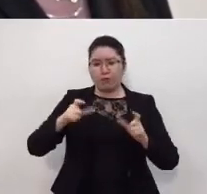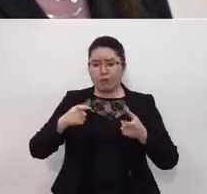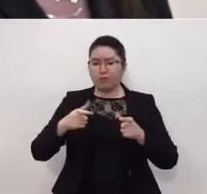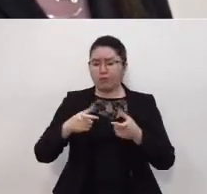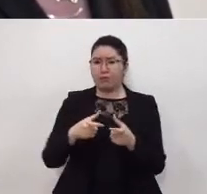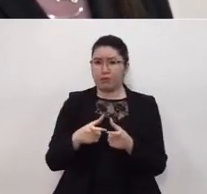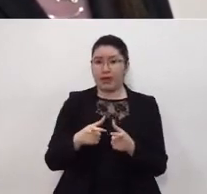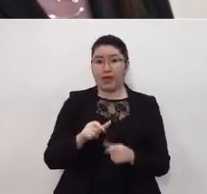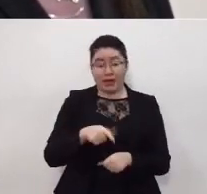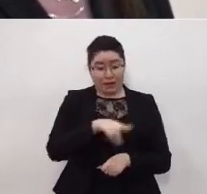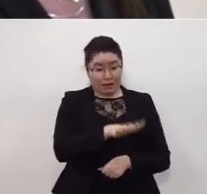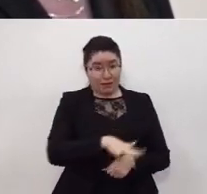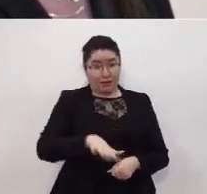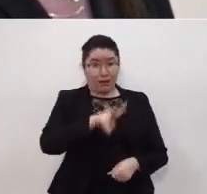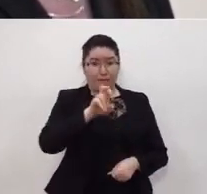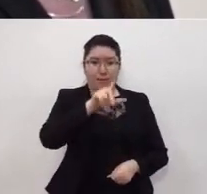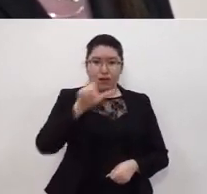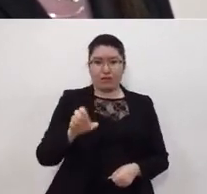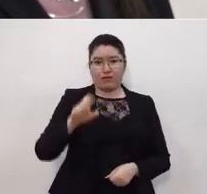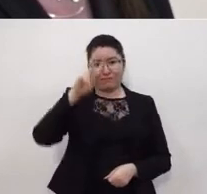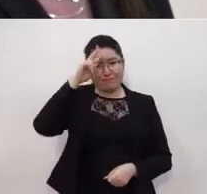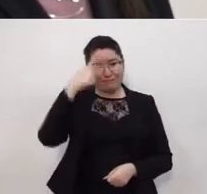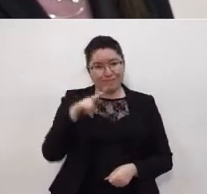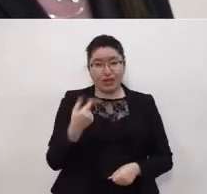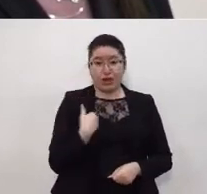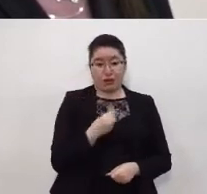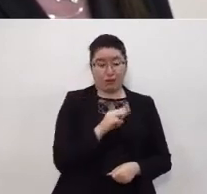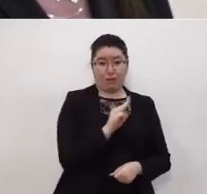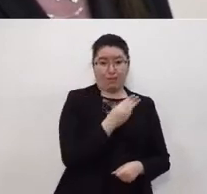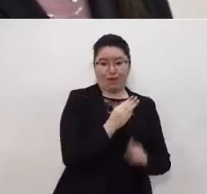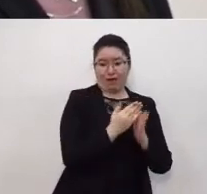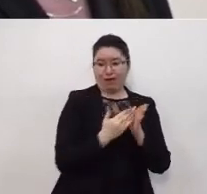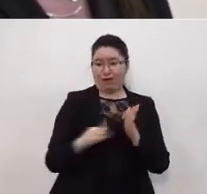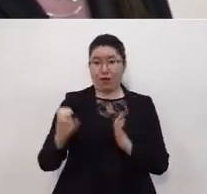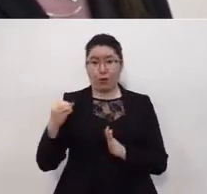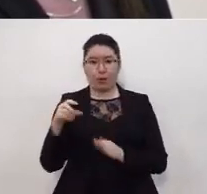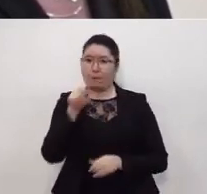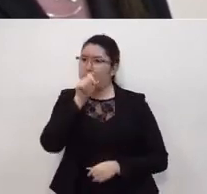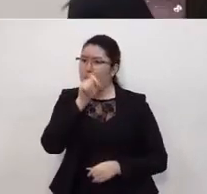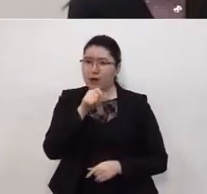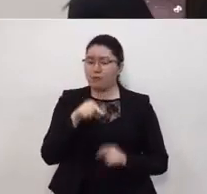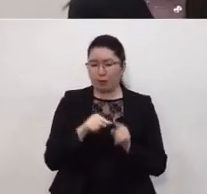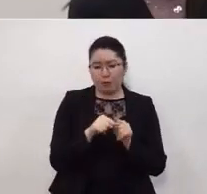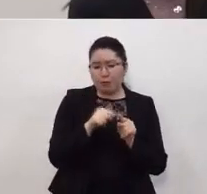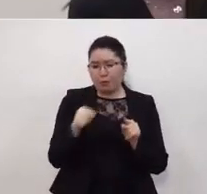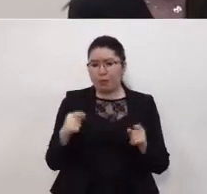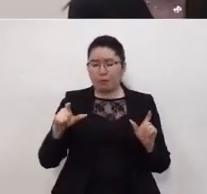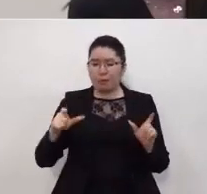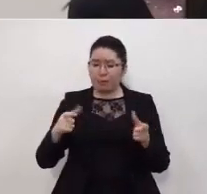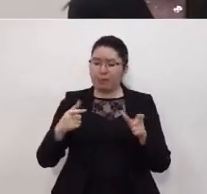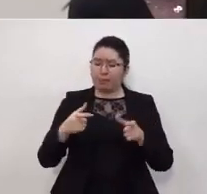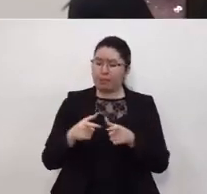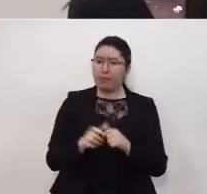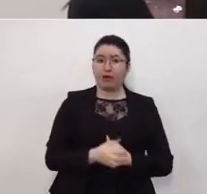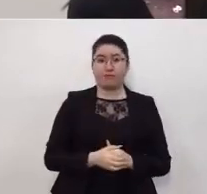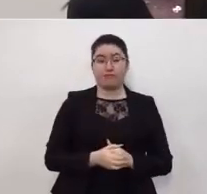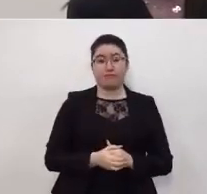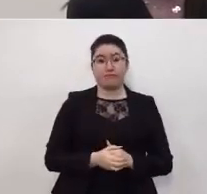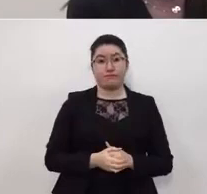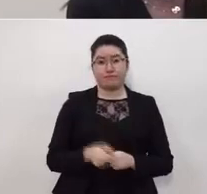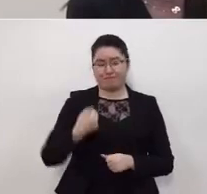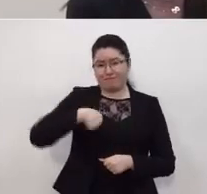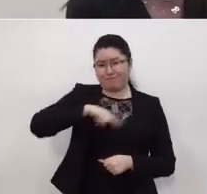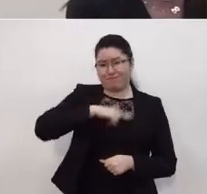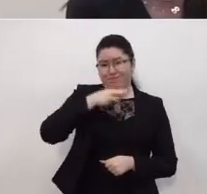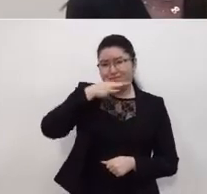Valle de México desde mayo también hasta octubre. Como habíamos anunciado en su momento, era muy previsible que